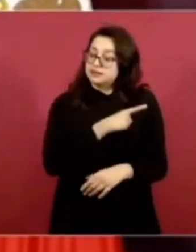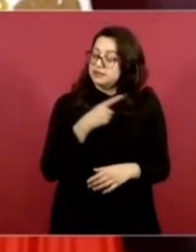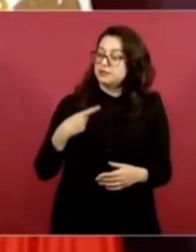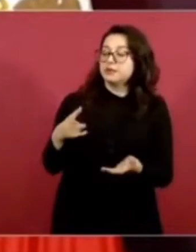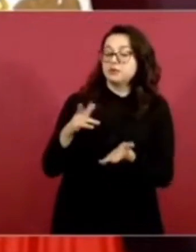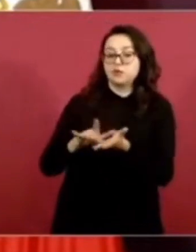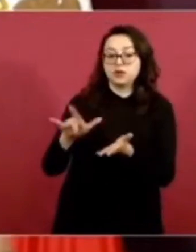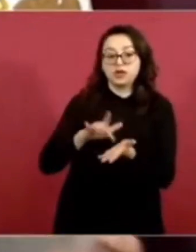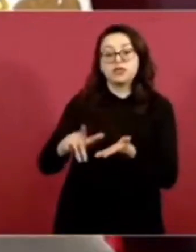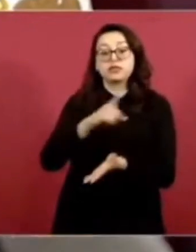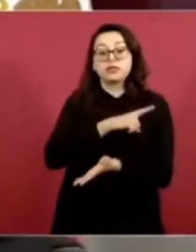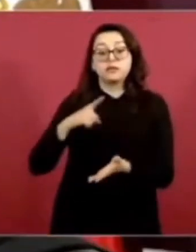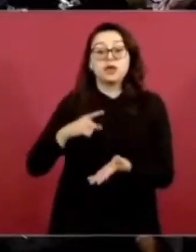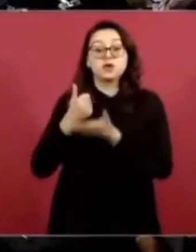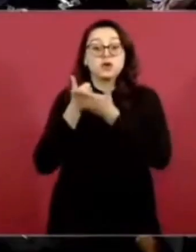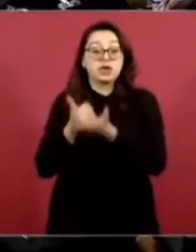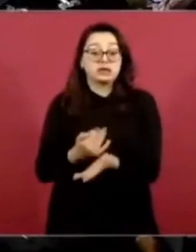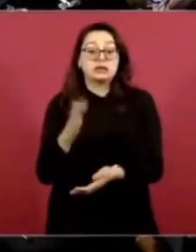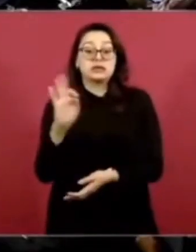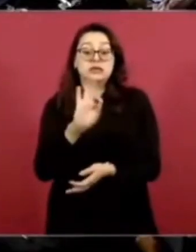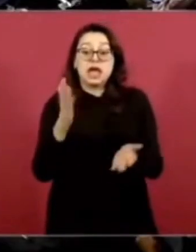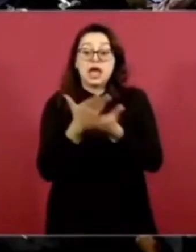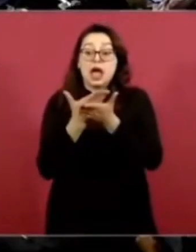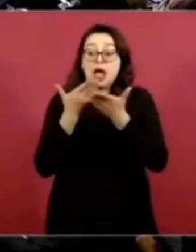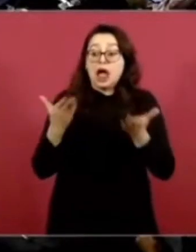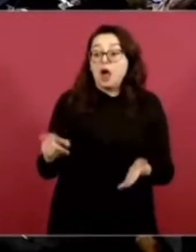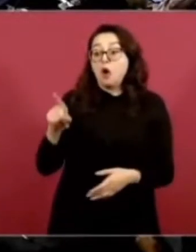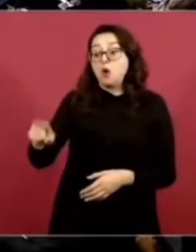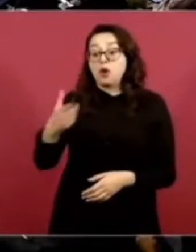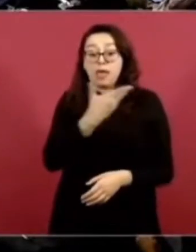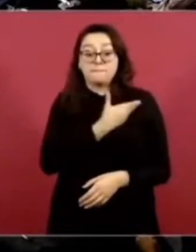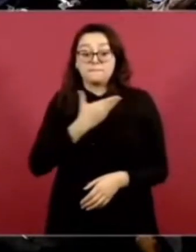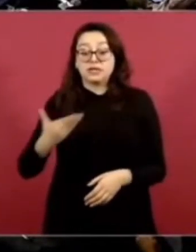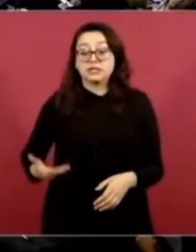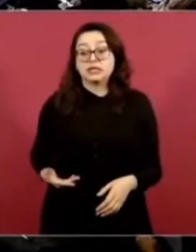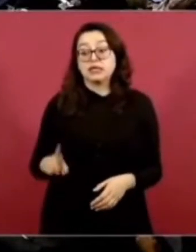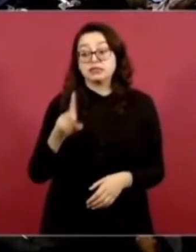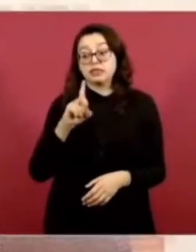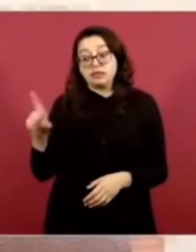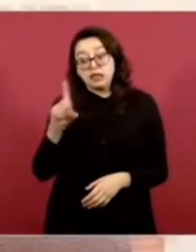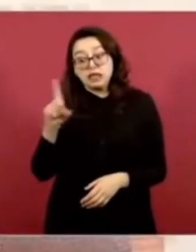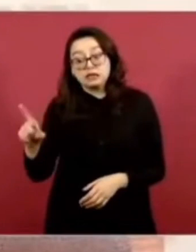A lo mejor ahora que está un simpantizante de ellos,